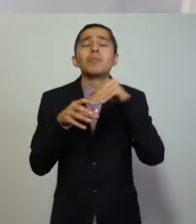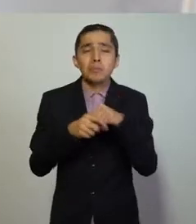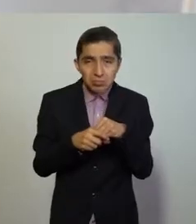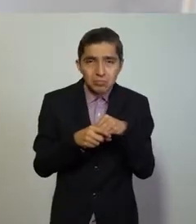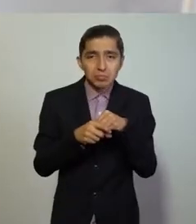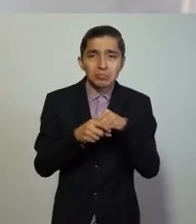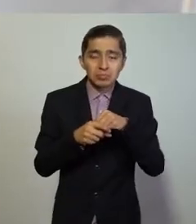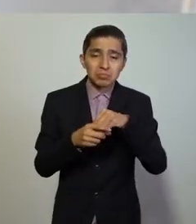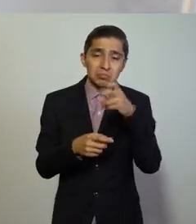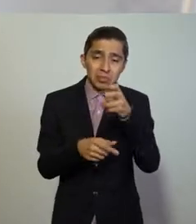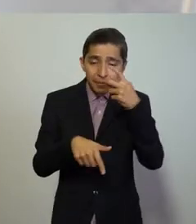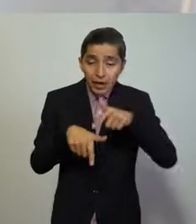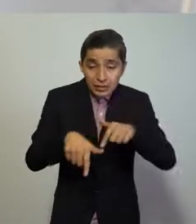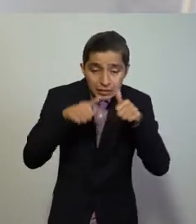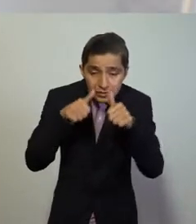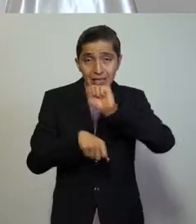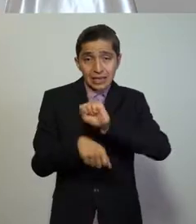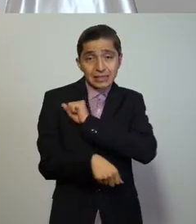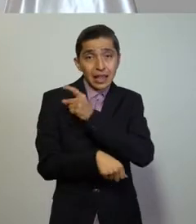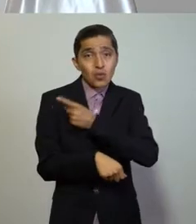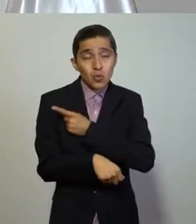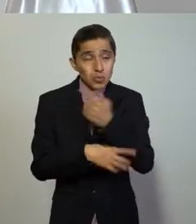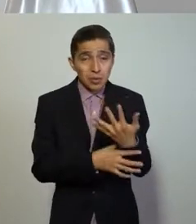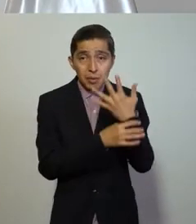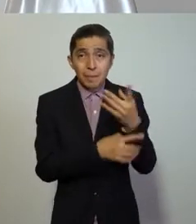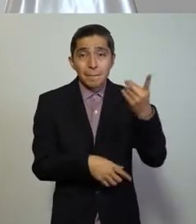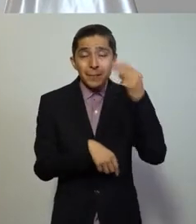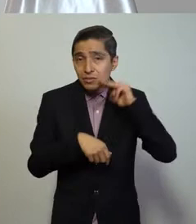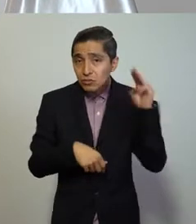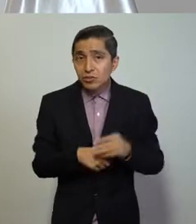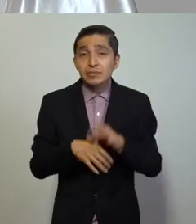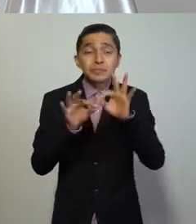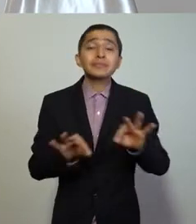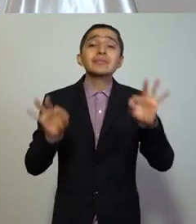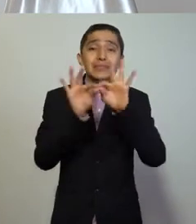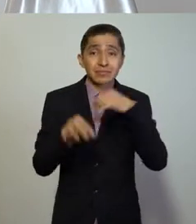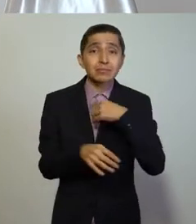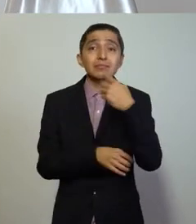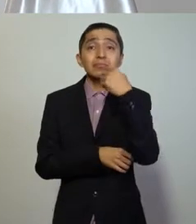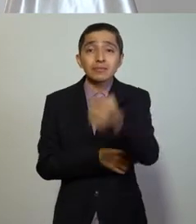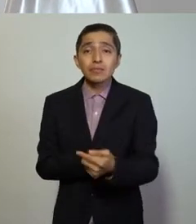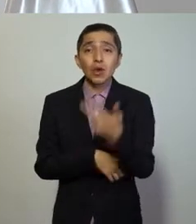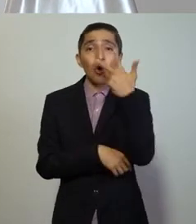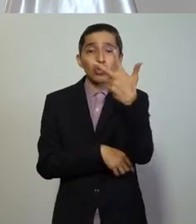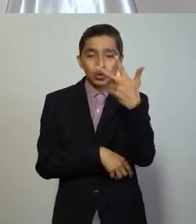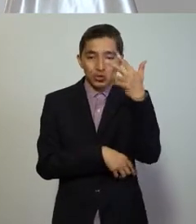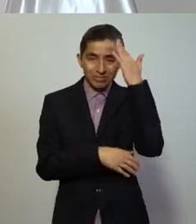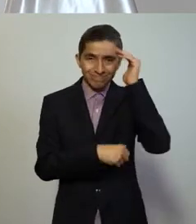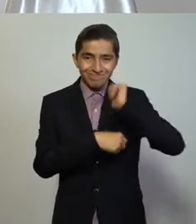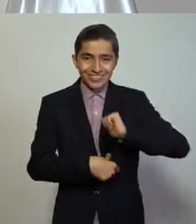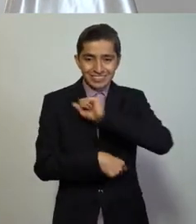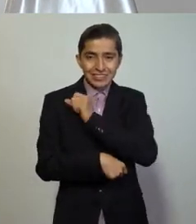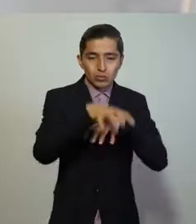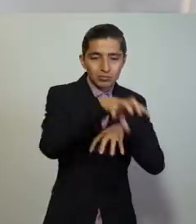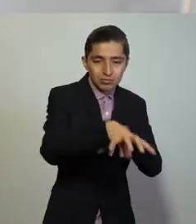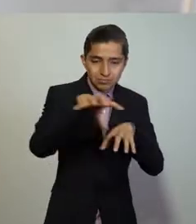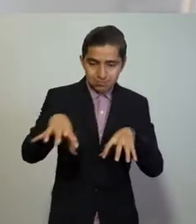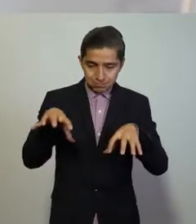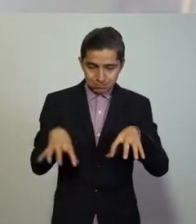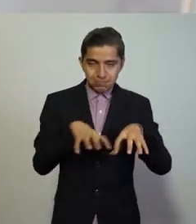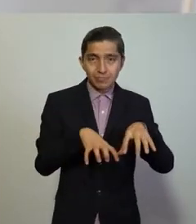de la Secretaría de Salud de Michoacán. Es importante decirles que las ocho jurisdicciones sanitarias del Estado